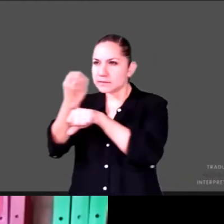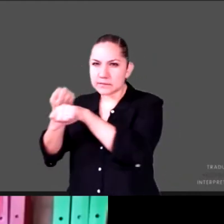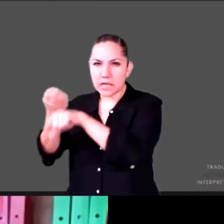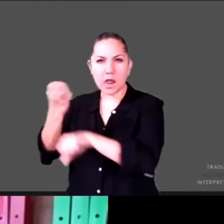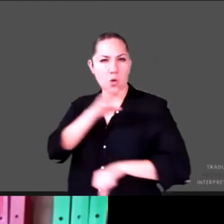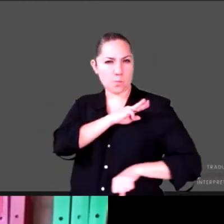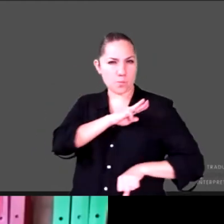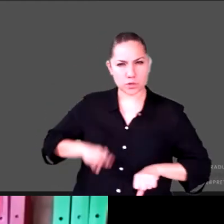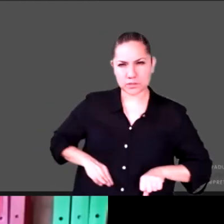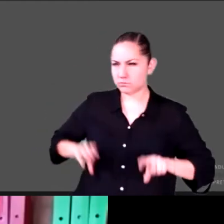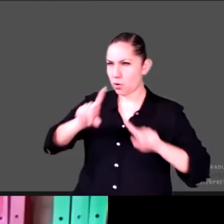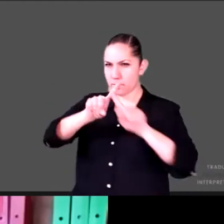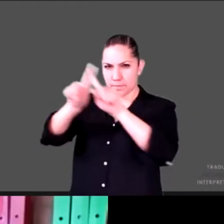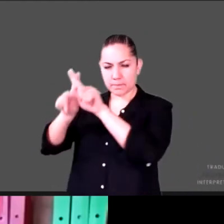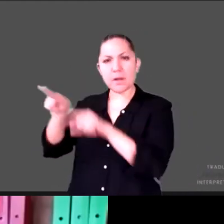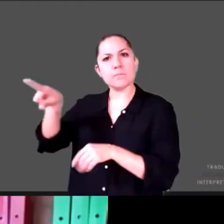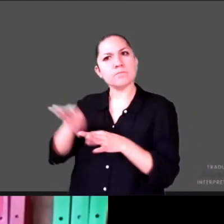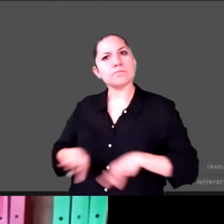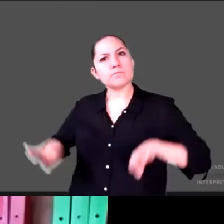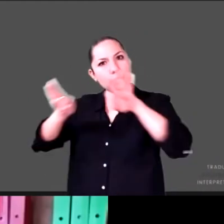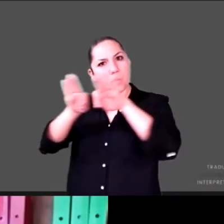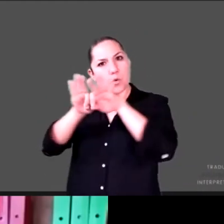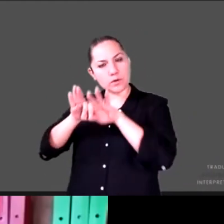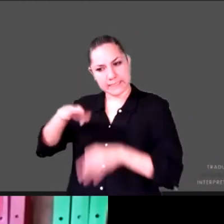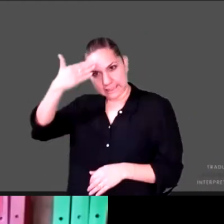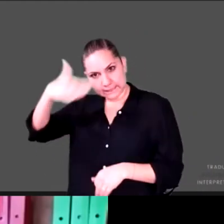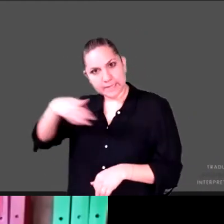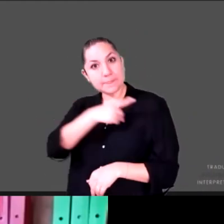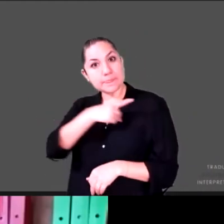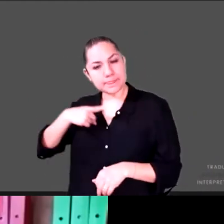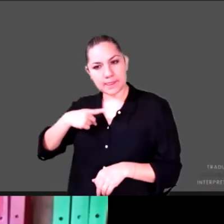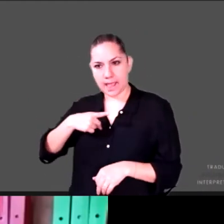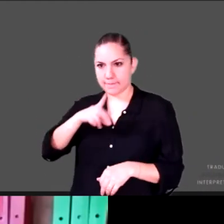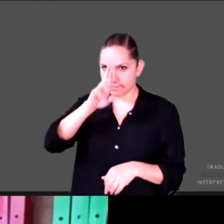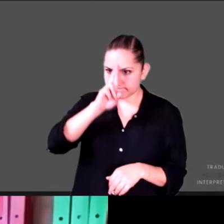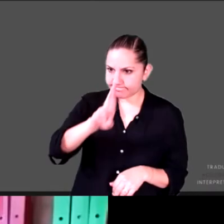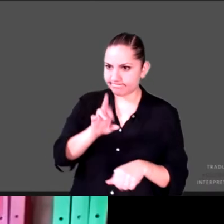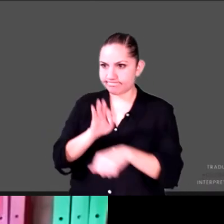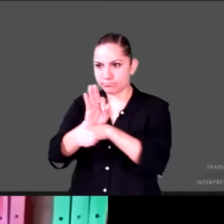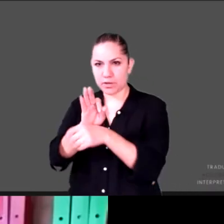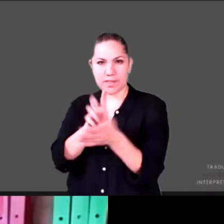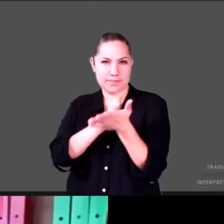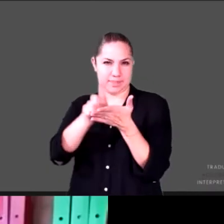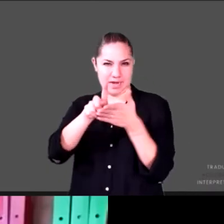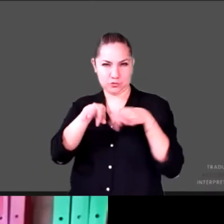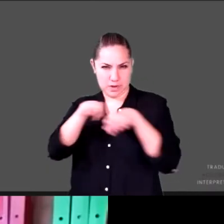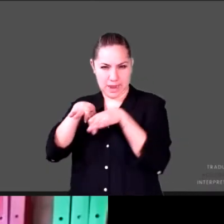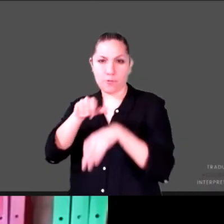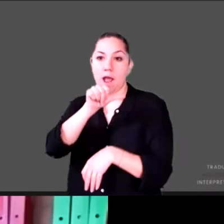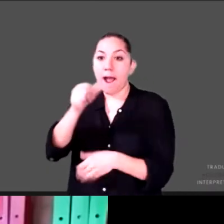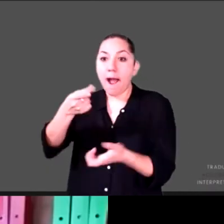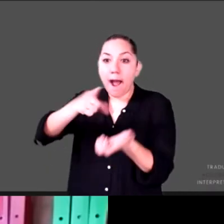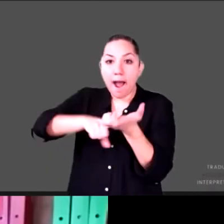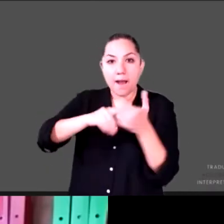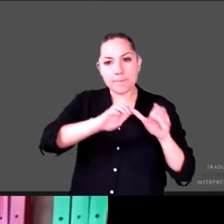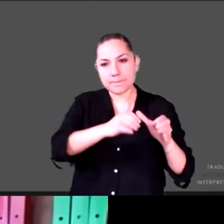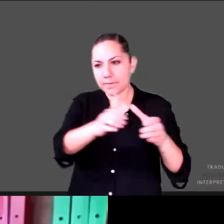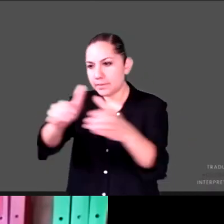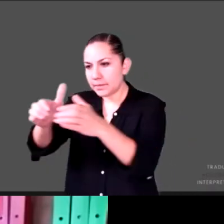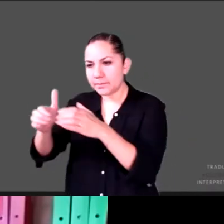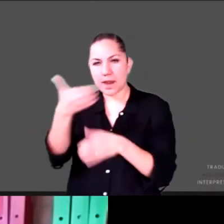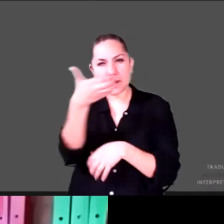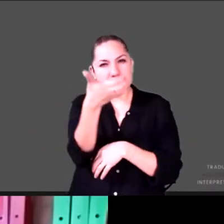impulsando el cumplimiento de los derechos laborales en las comunidades agrícolas y la protección integral de niñas, niños y adolescentes.